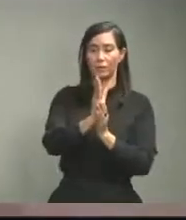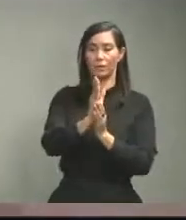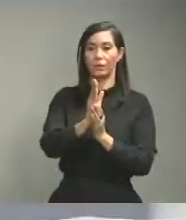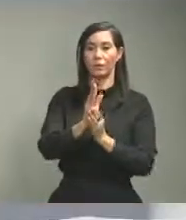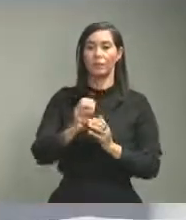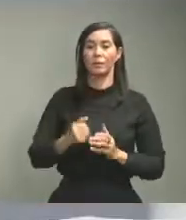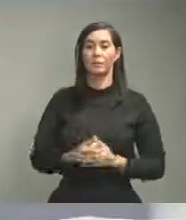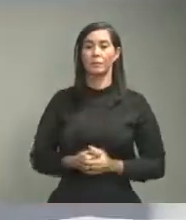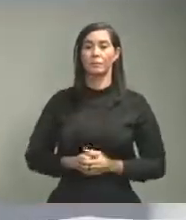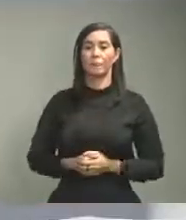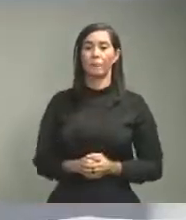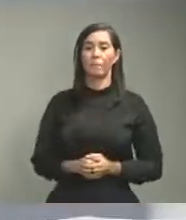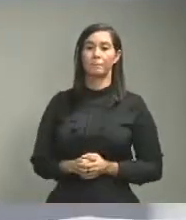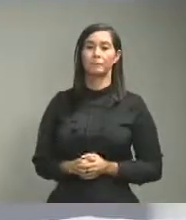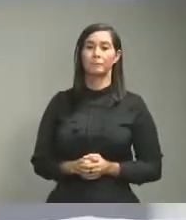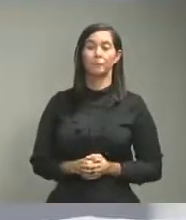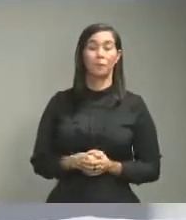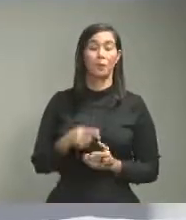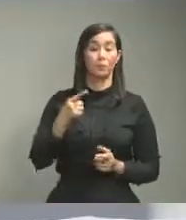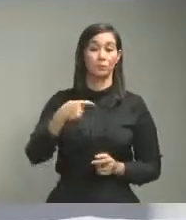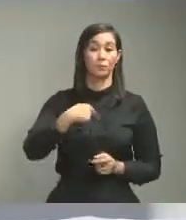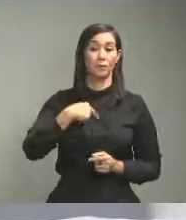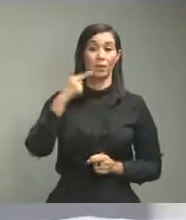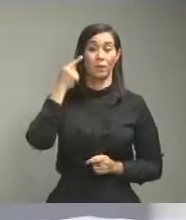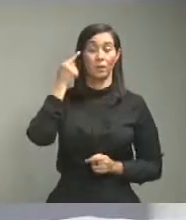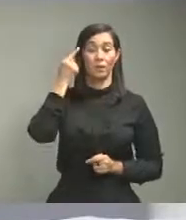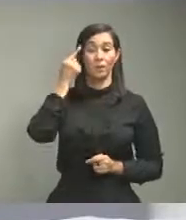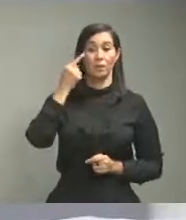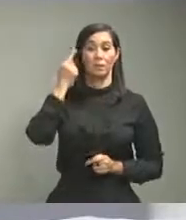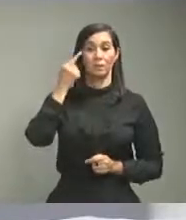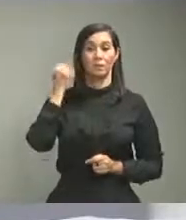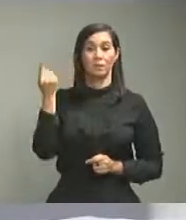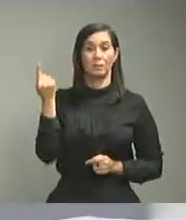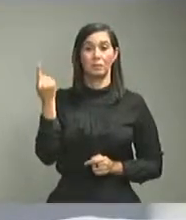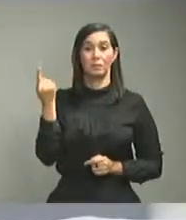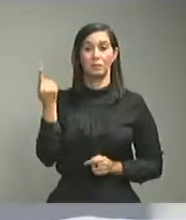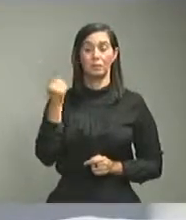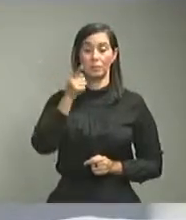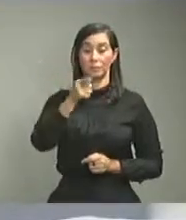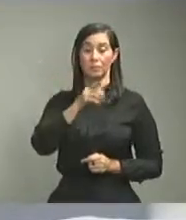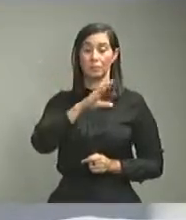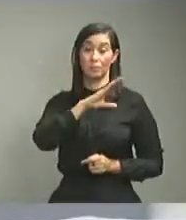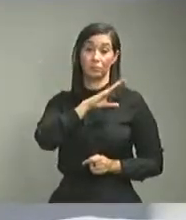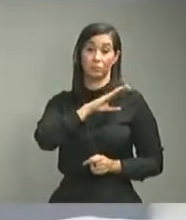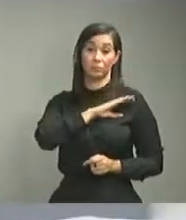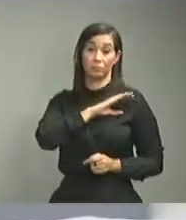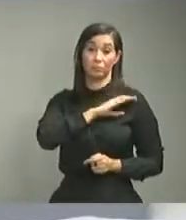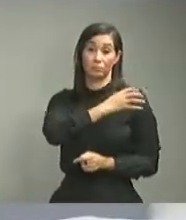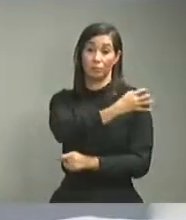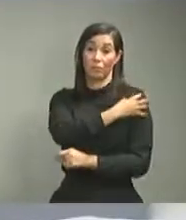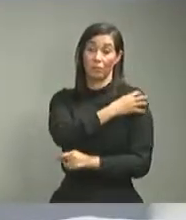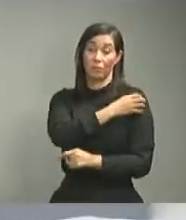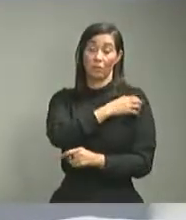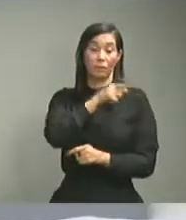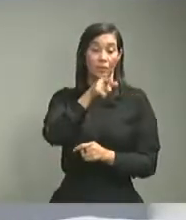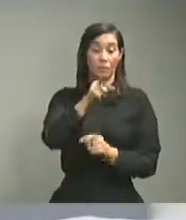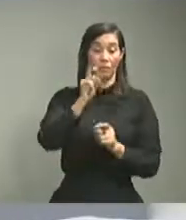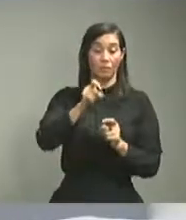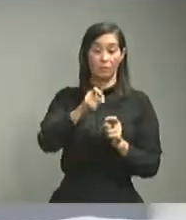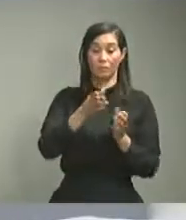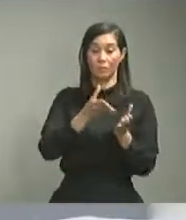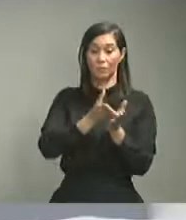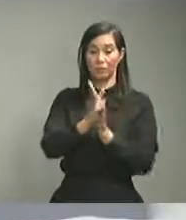yo yo pienso hay unas autoridades que deben intervenir entonces